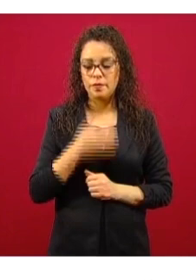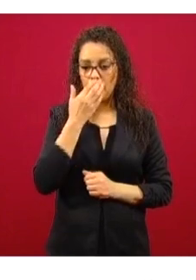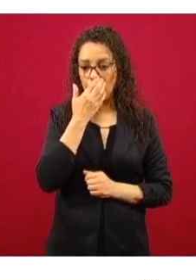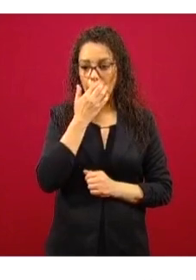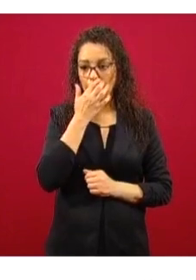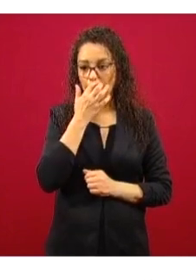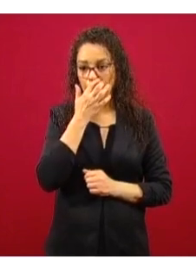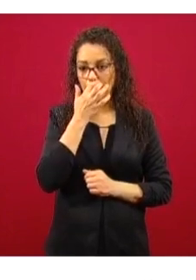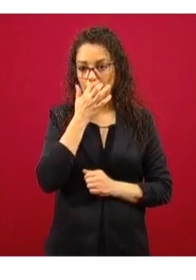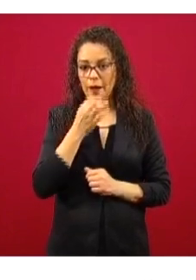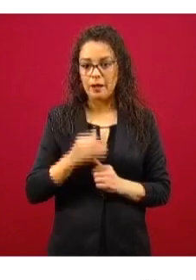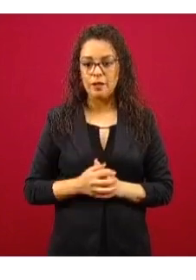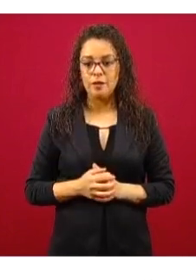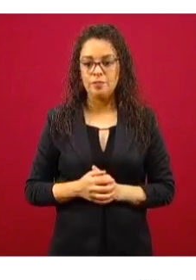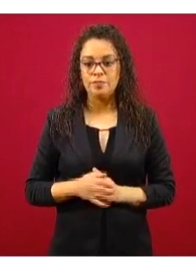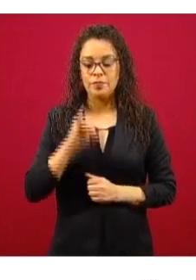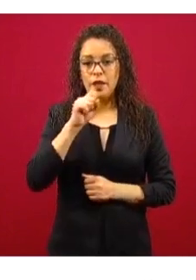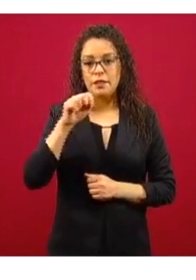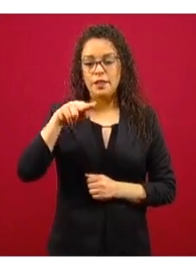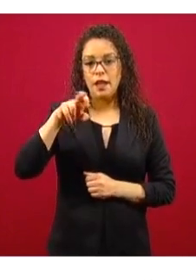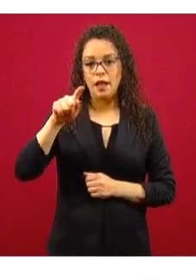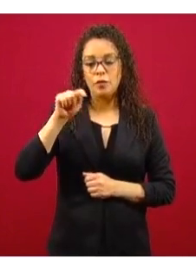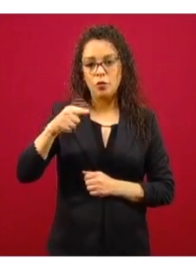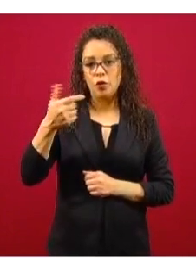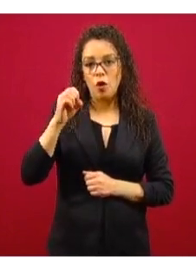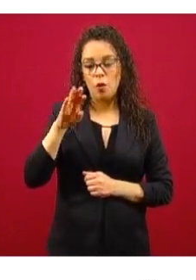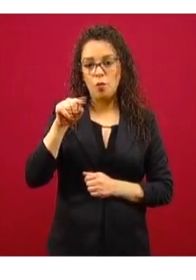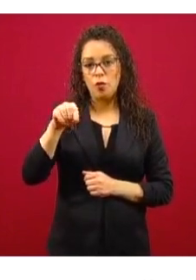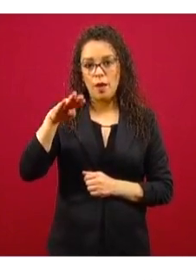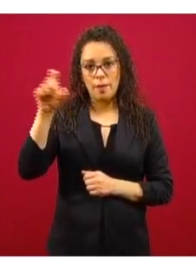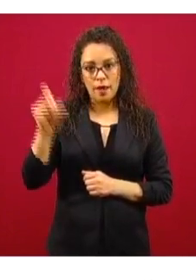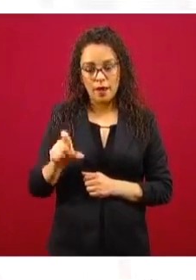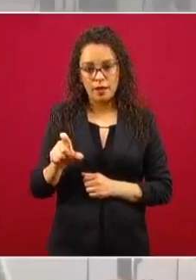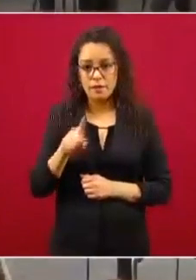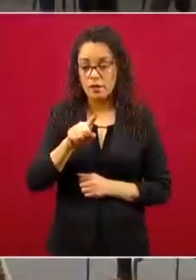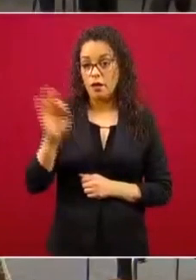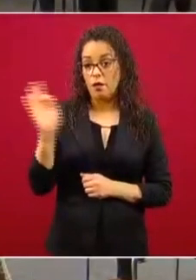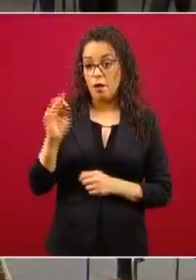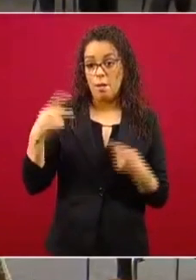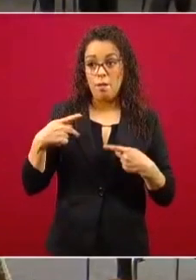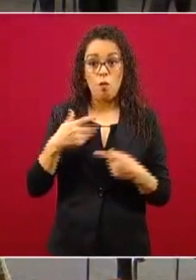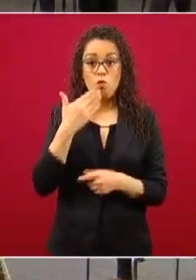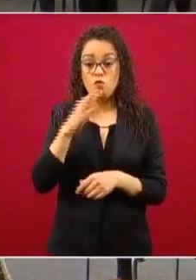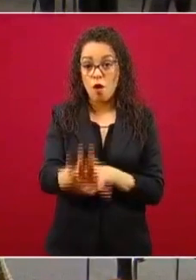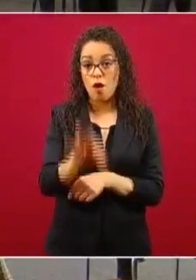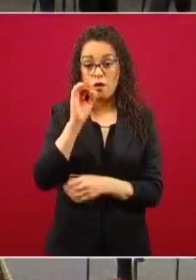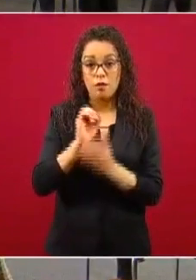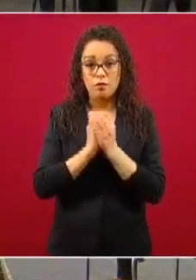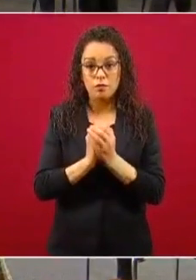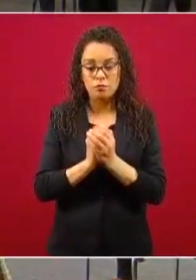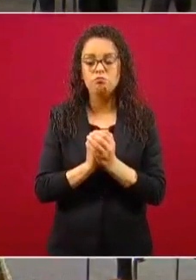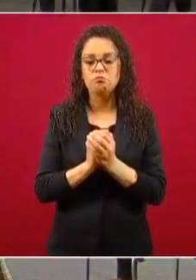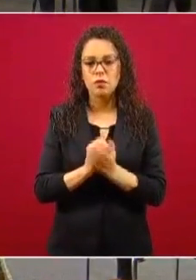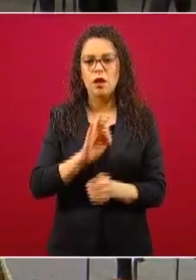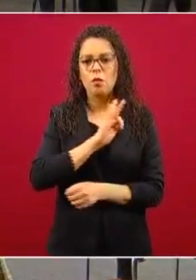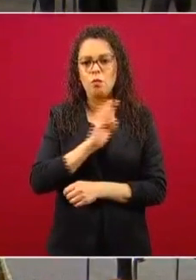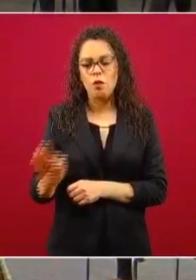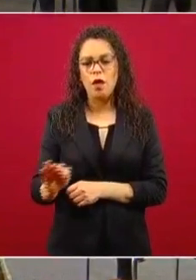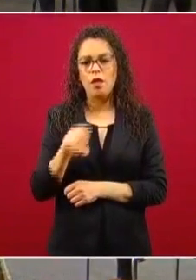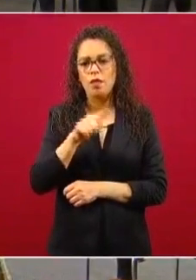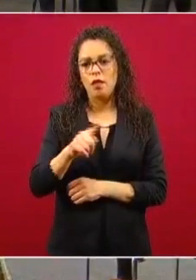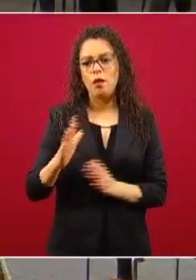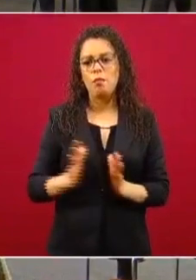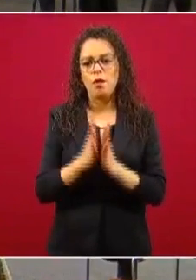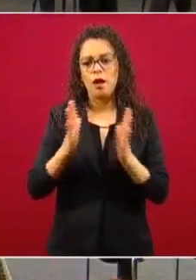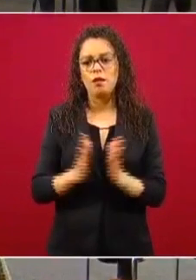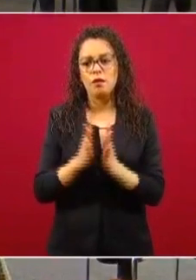.mx y aquellas personas que no hayan salido sorteadas pueden participar de manera automática en el